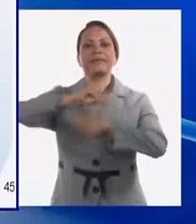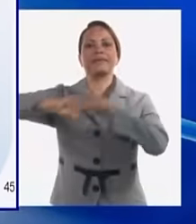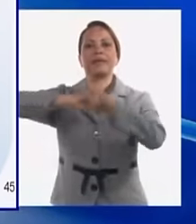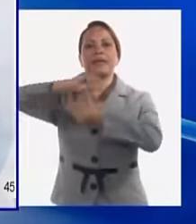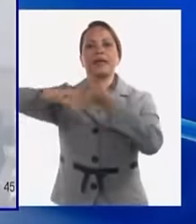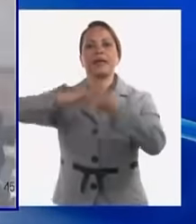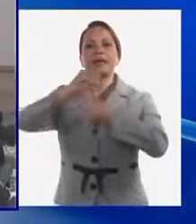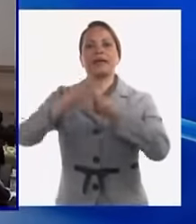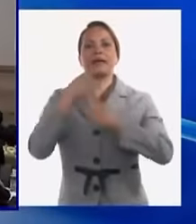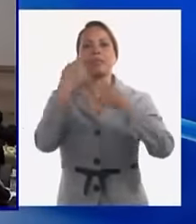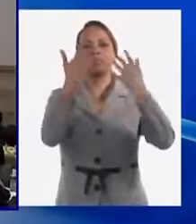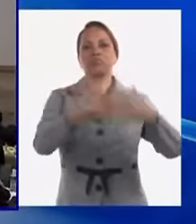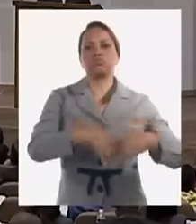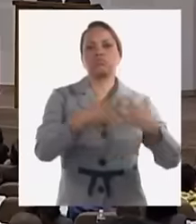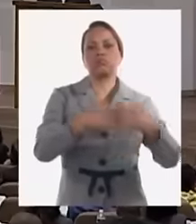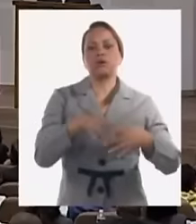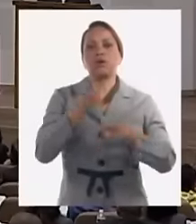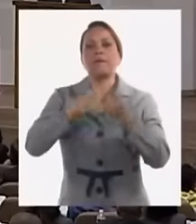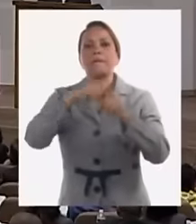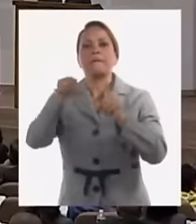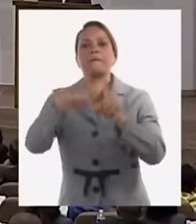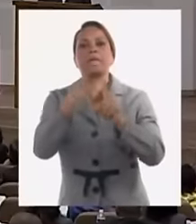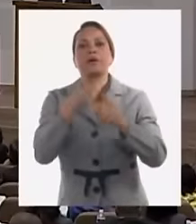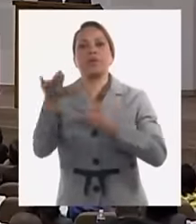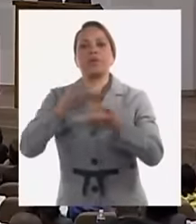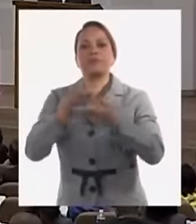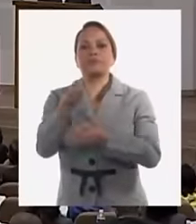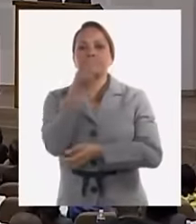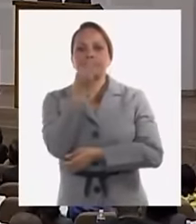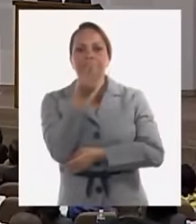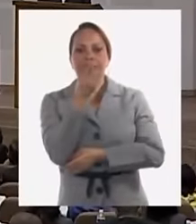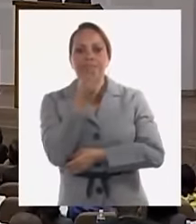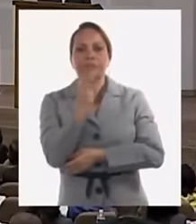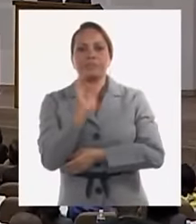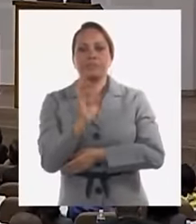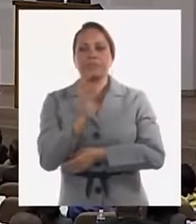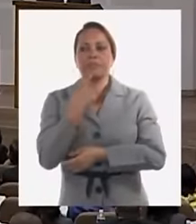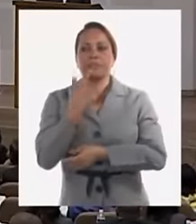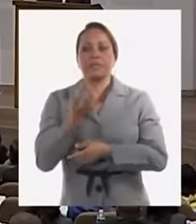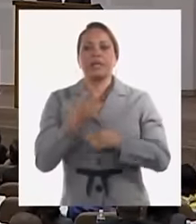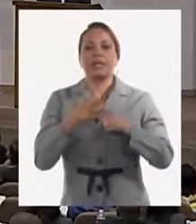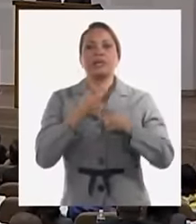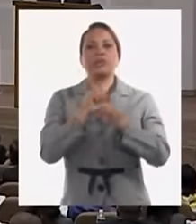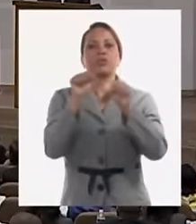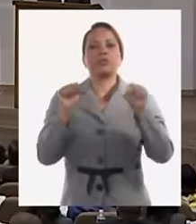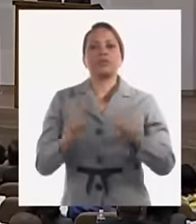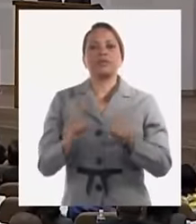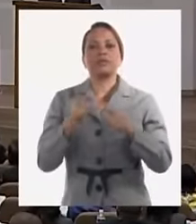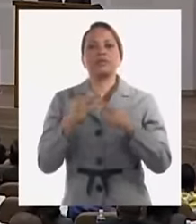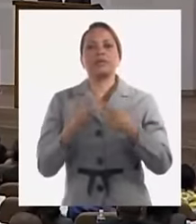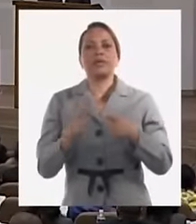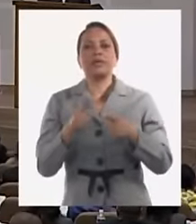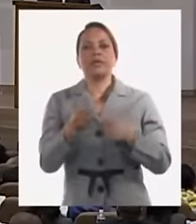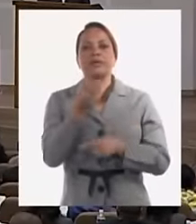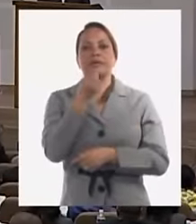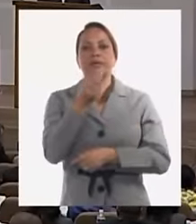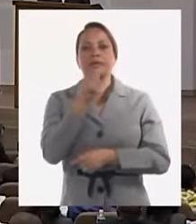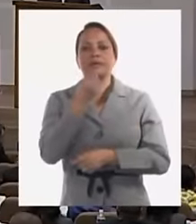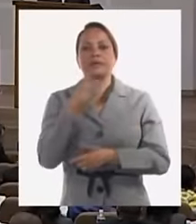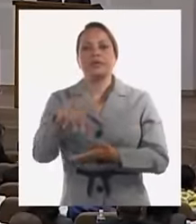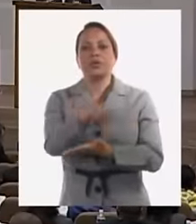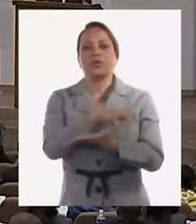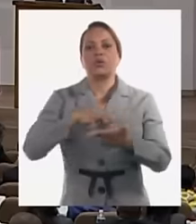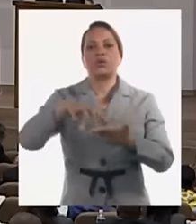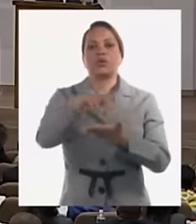en la producción y la comercialización de alimentos es decir los sistemas agroalimentarios locales